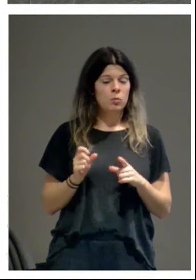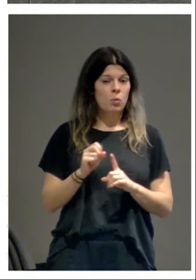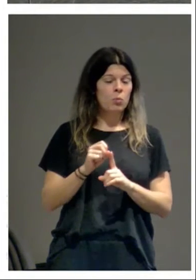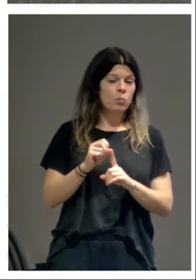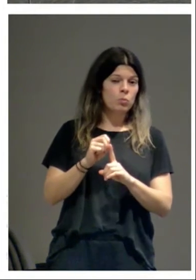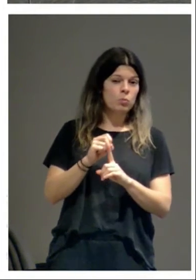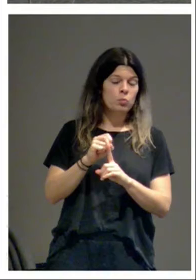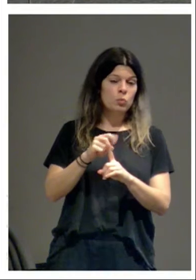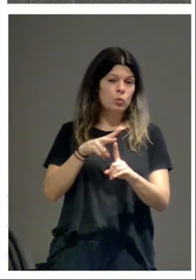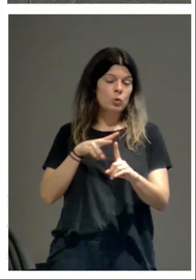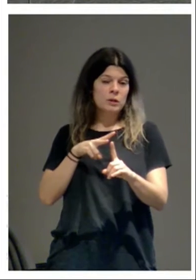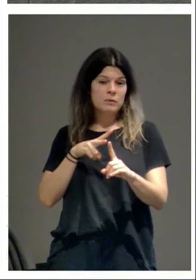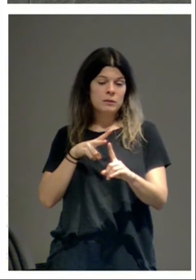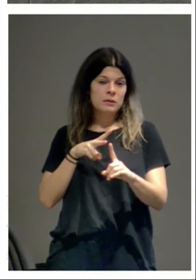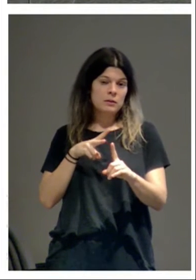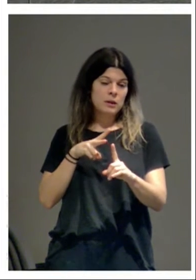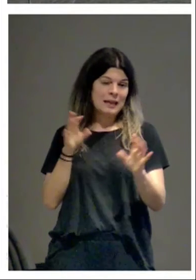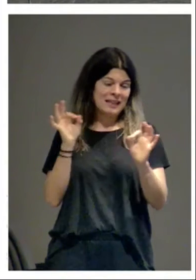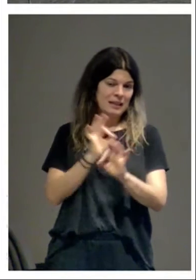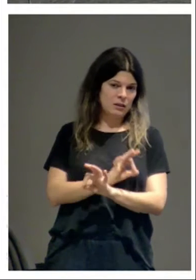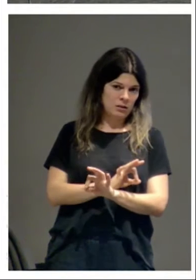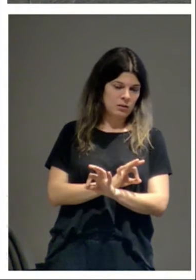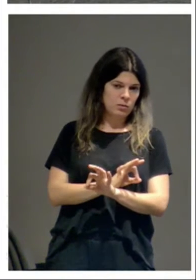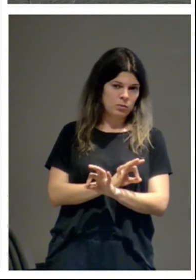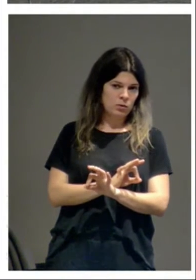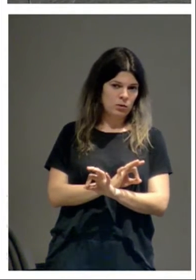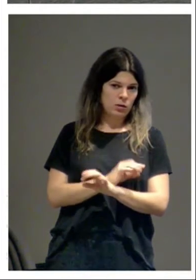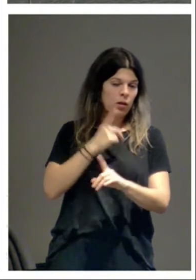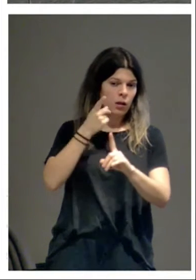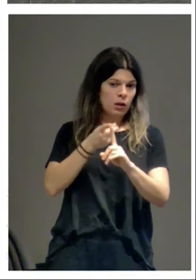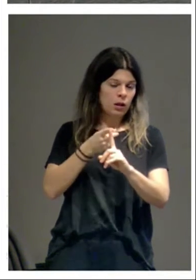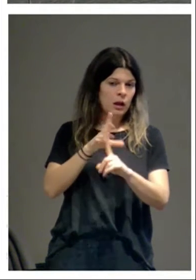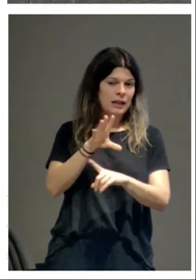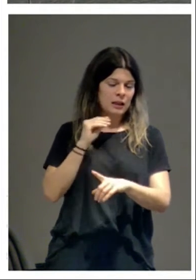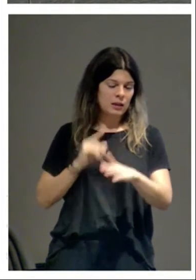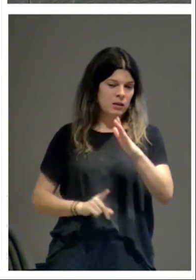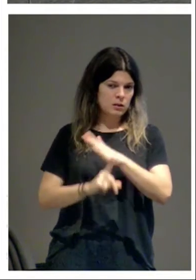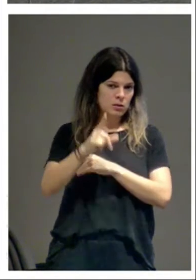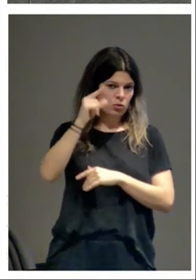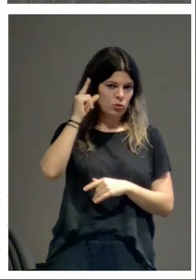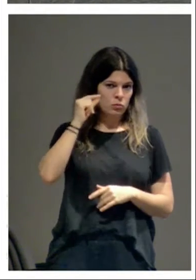equivocada a la hora de entender el desarrollo del románico.